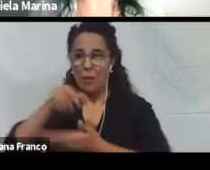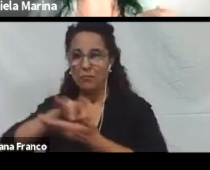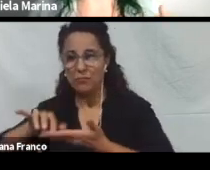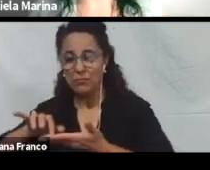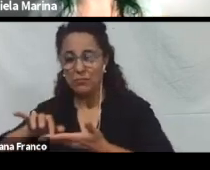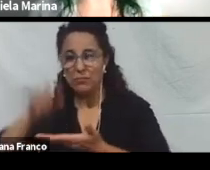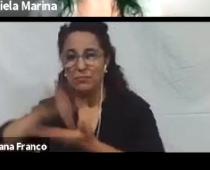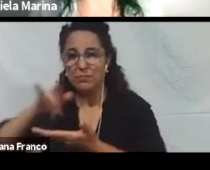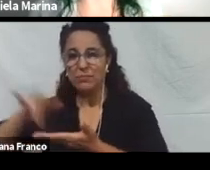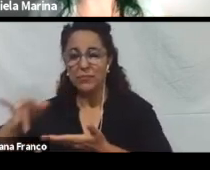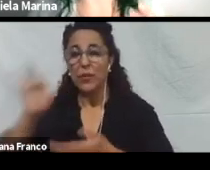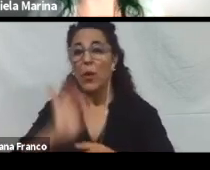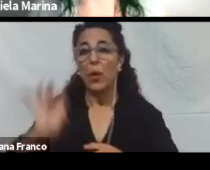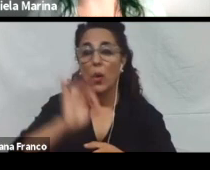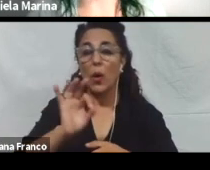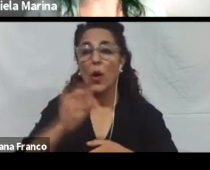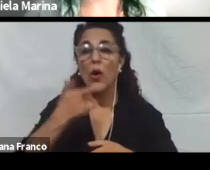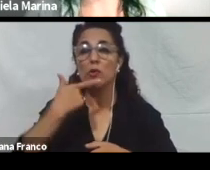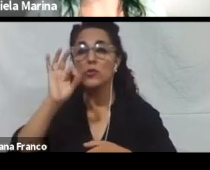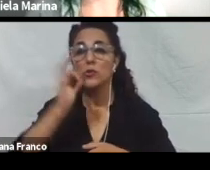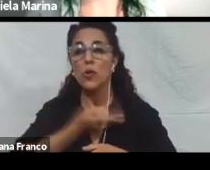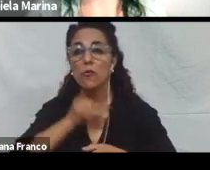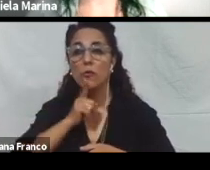incorporar el software que sea accesible.